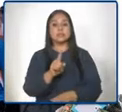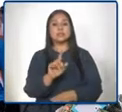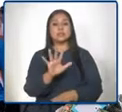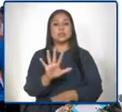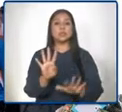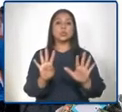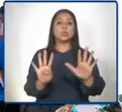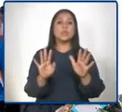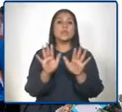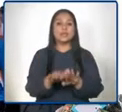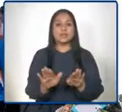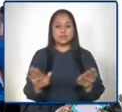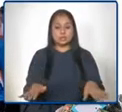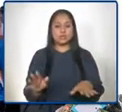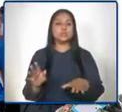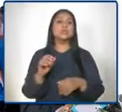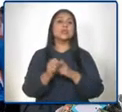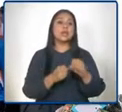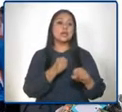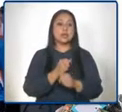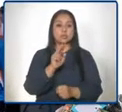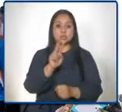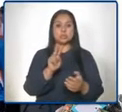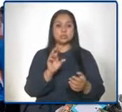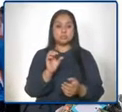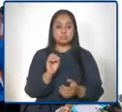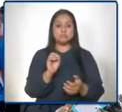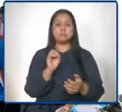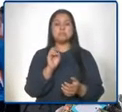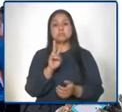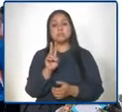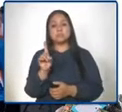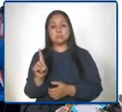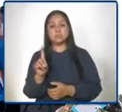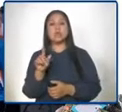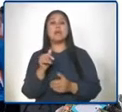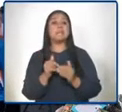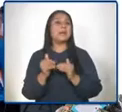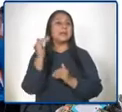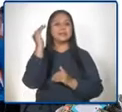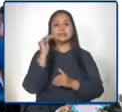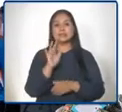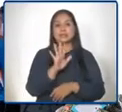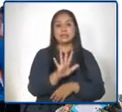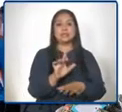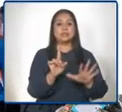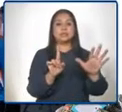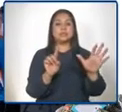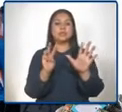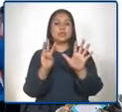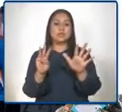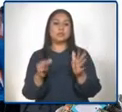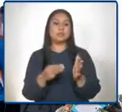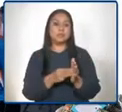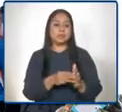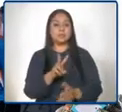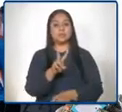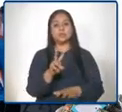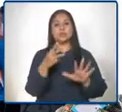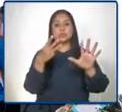y en el 2021 la matrícula ascendió a 568.280.